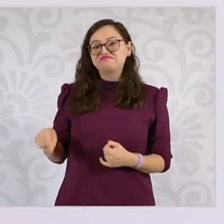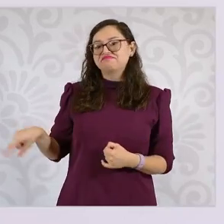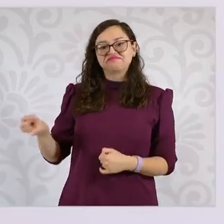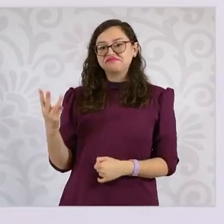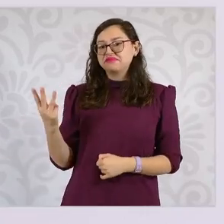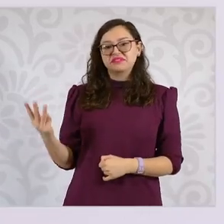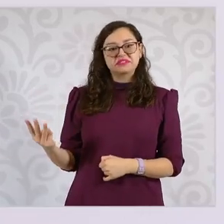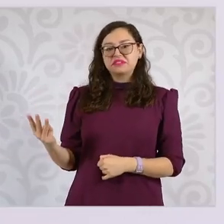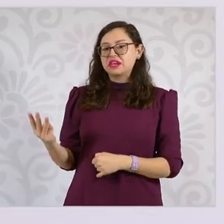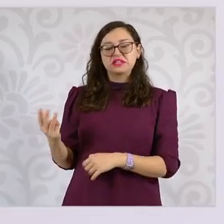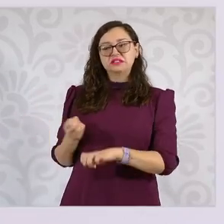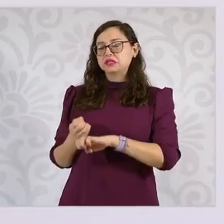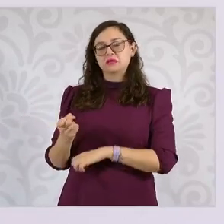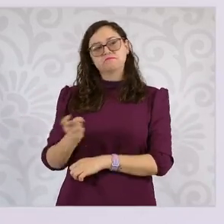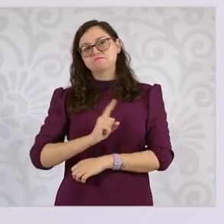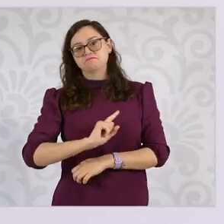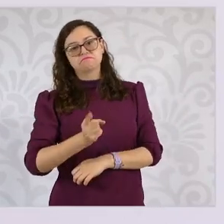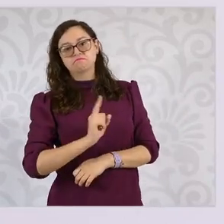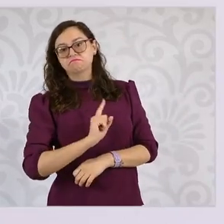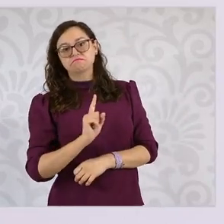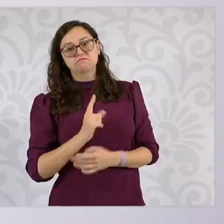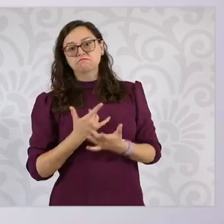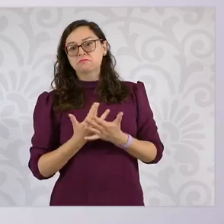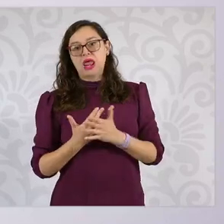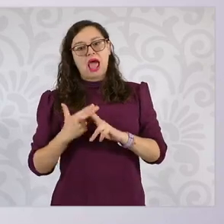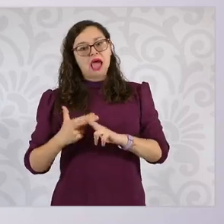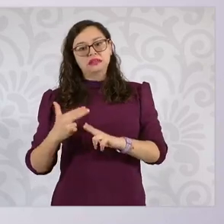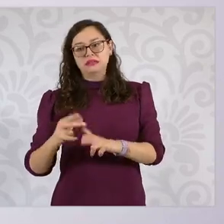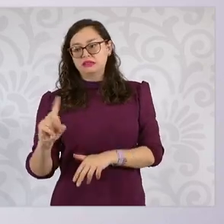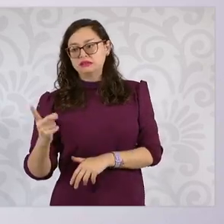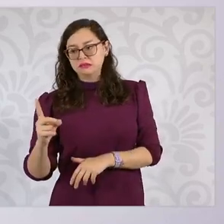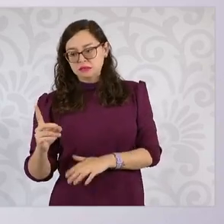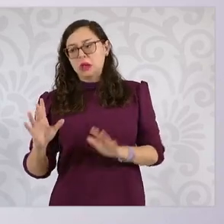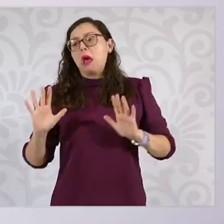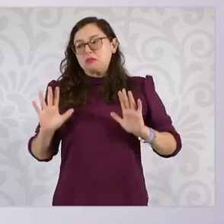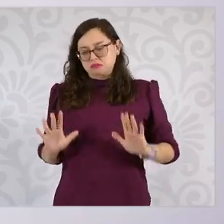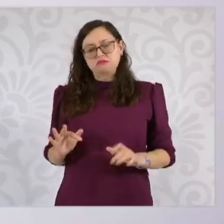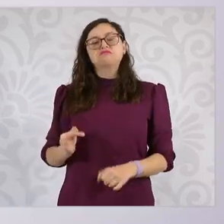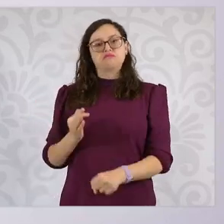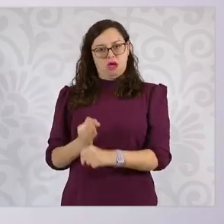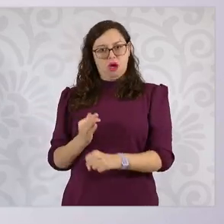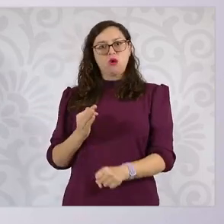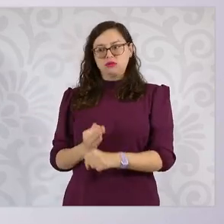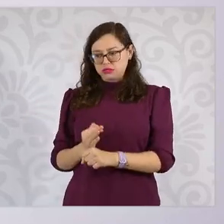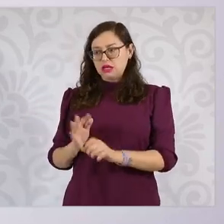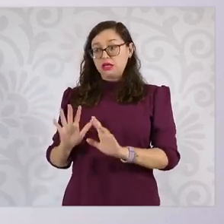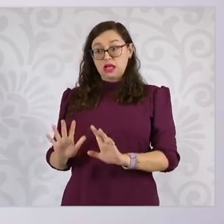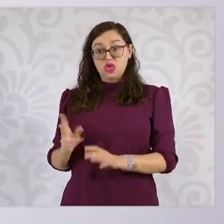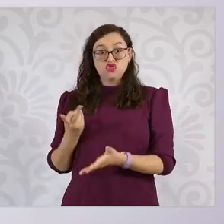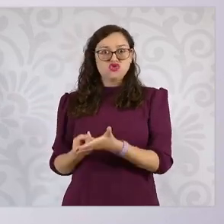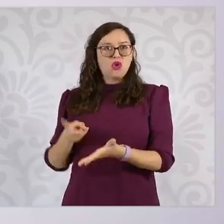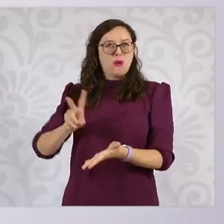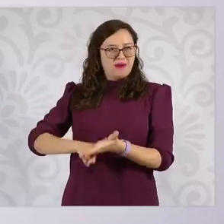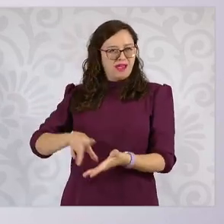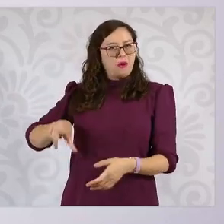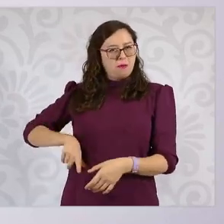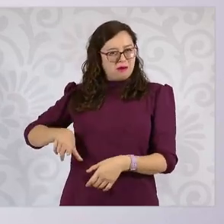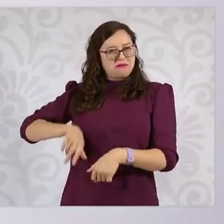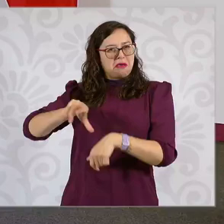y Rutilio Escandón. Entonces, se está trabajando con ellos en dos áreas. Uno,